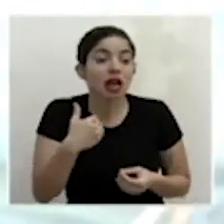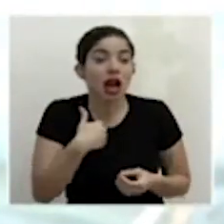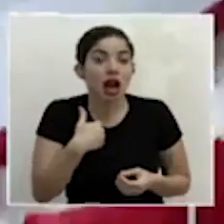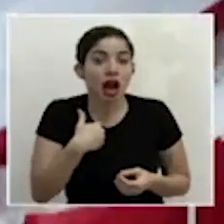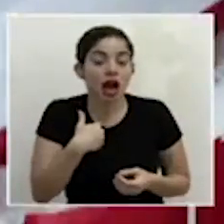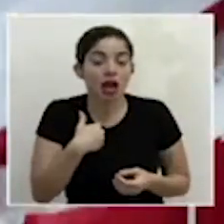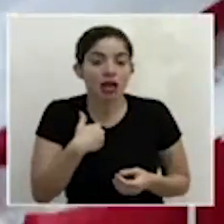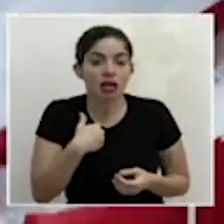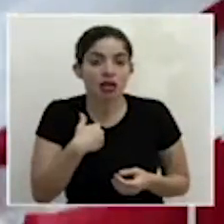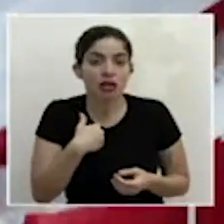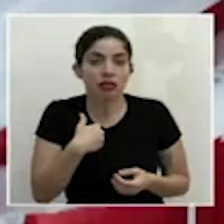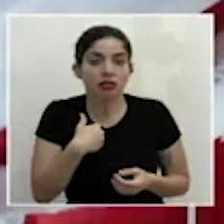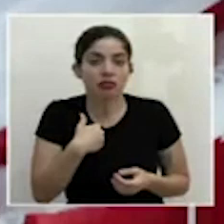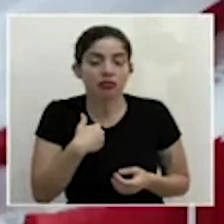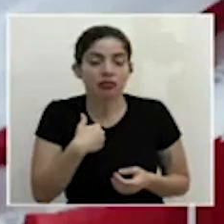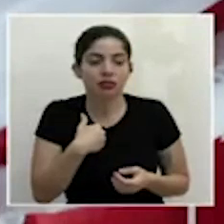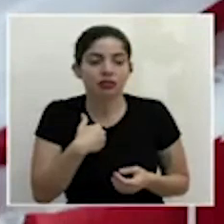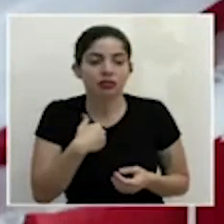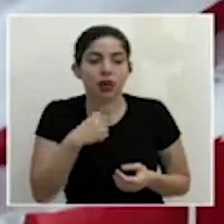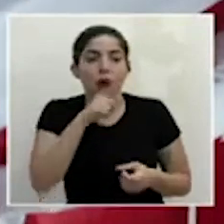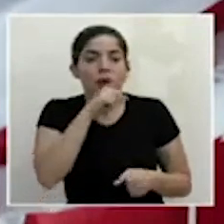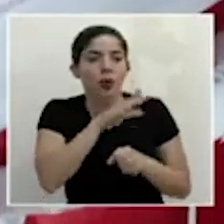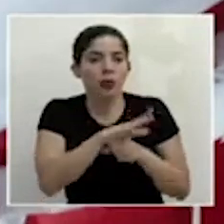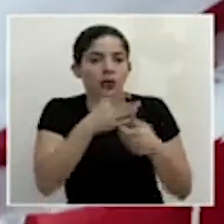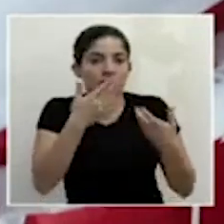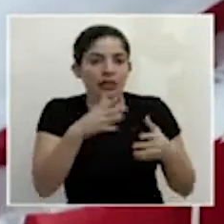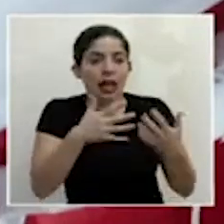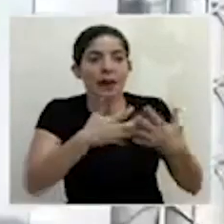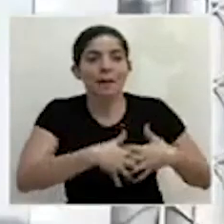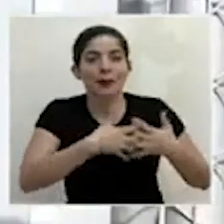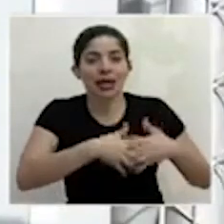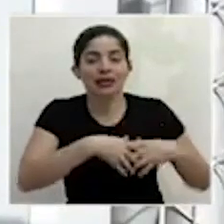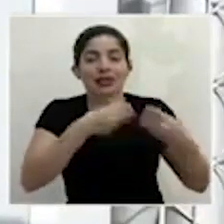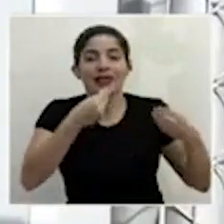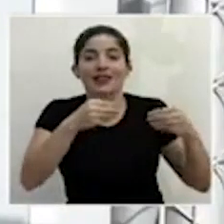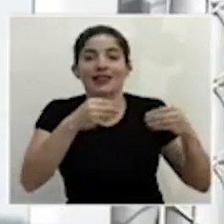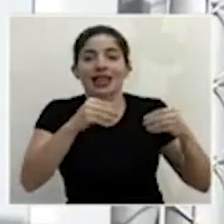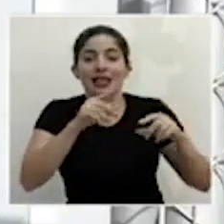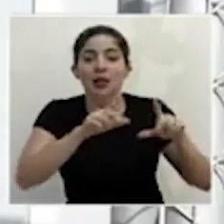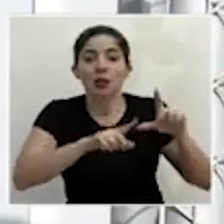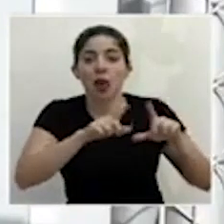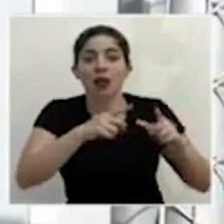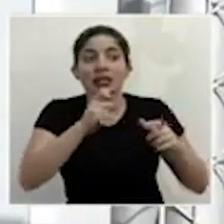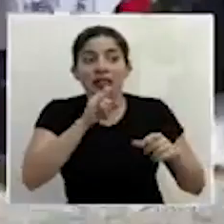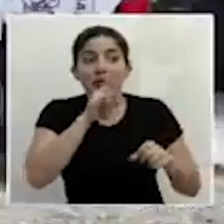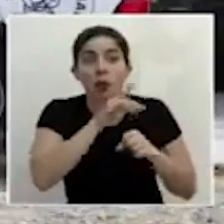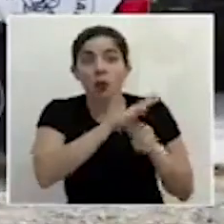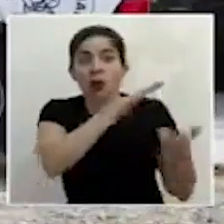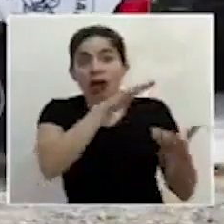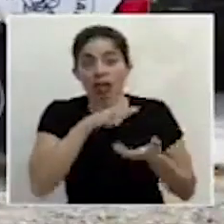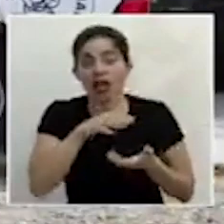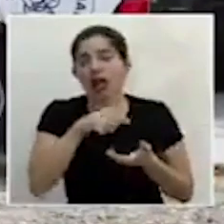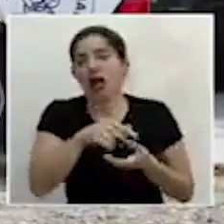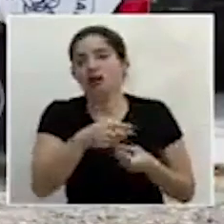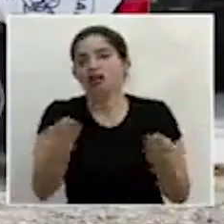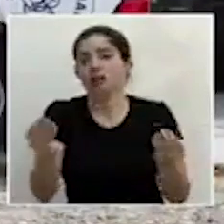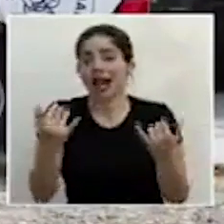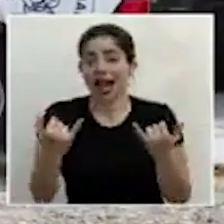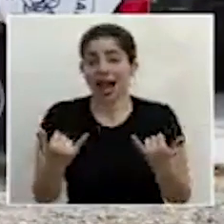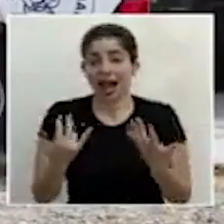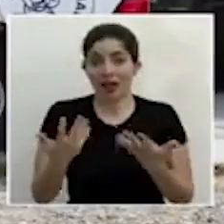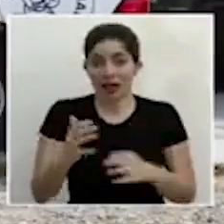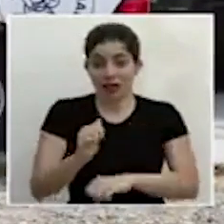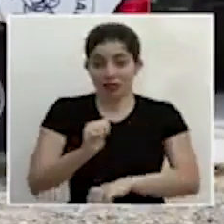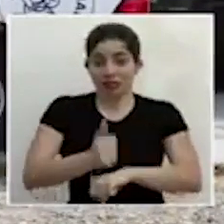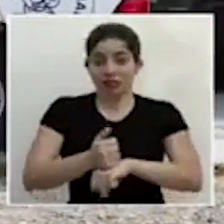comprometidas por las empresas que venden estas pruebas. La capacidad instalada en este momento